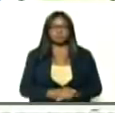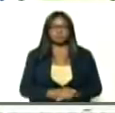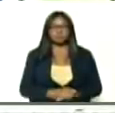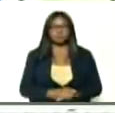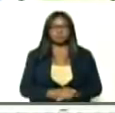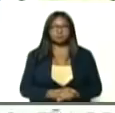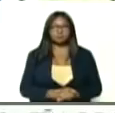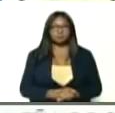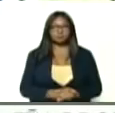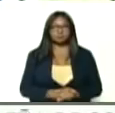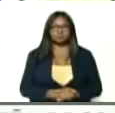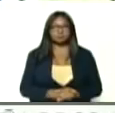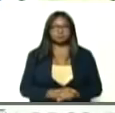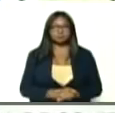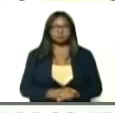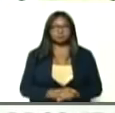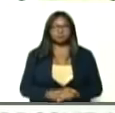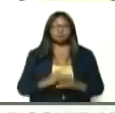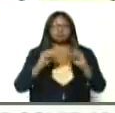conversadito pues,